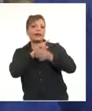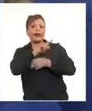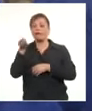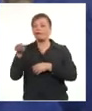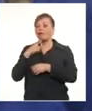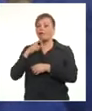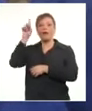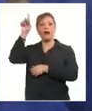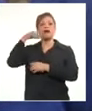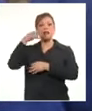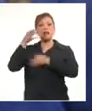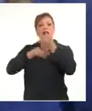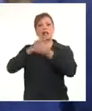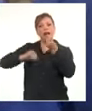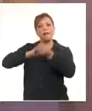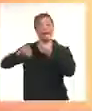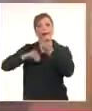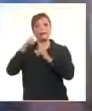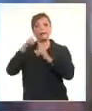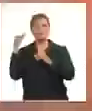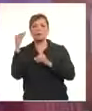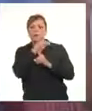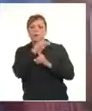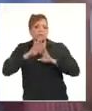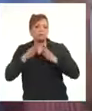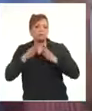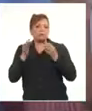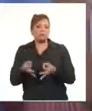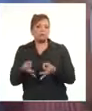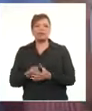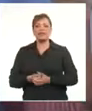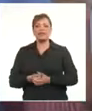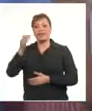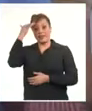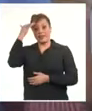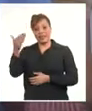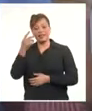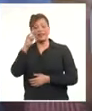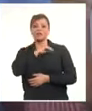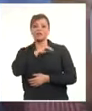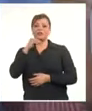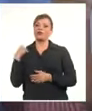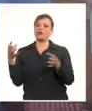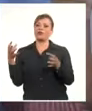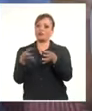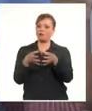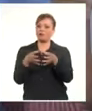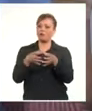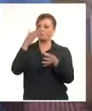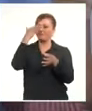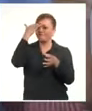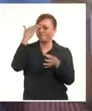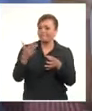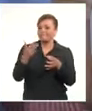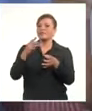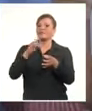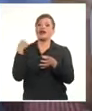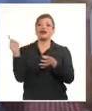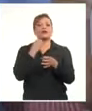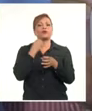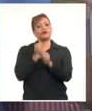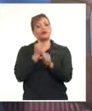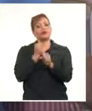cambios en la tecnología. Gracias, doctor, por más eso, equipo. A los obederos que